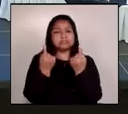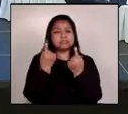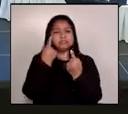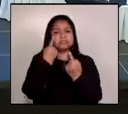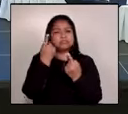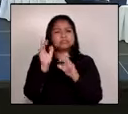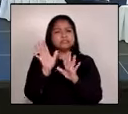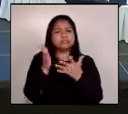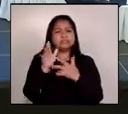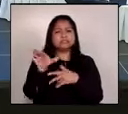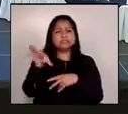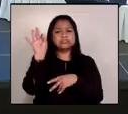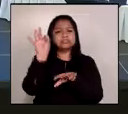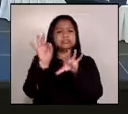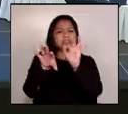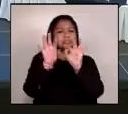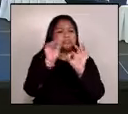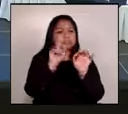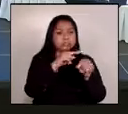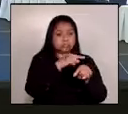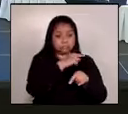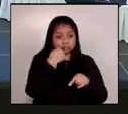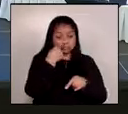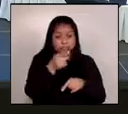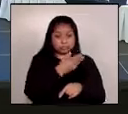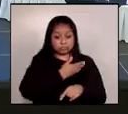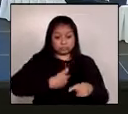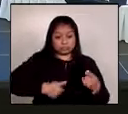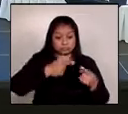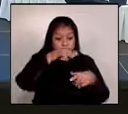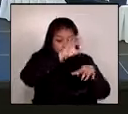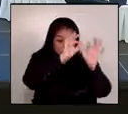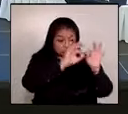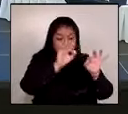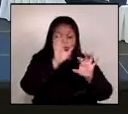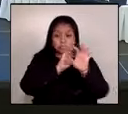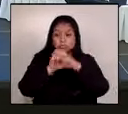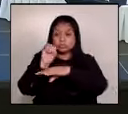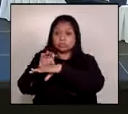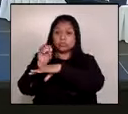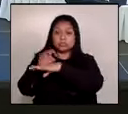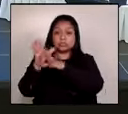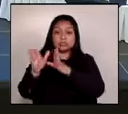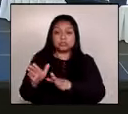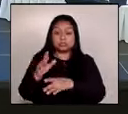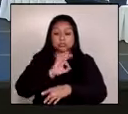escoger tanto a los miembros del ejecutivo como a los consejeros de la sociedad civil